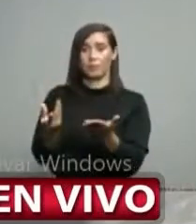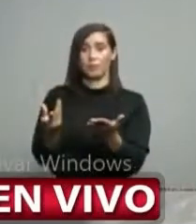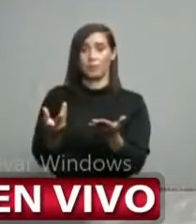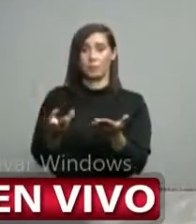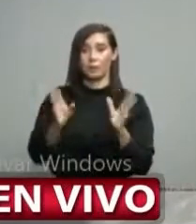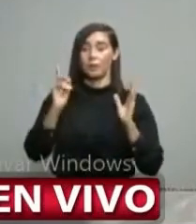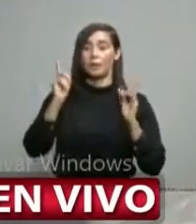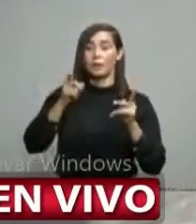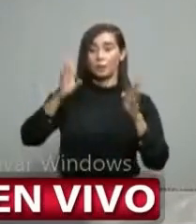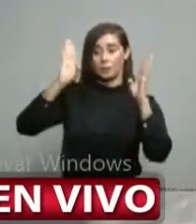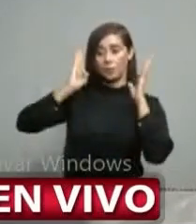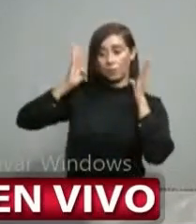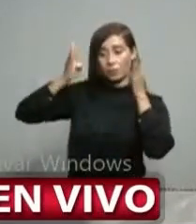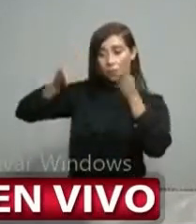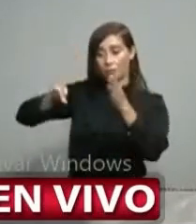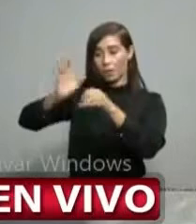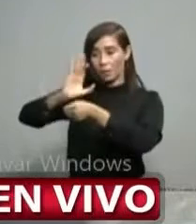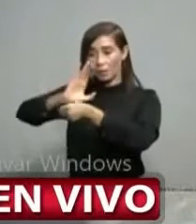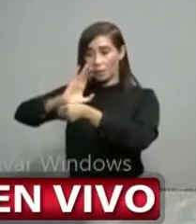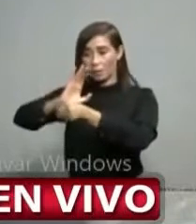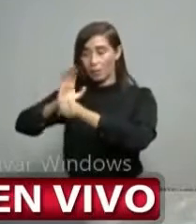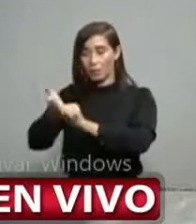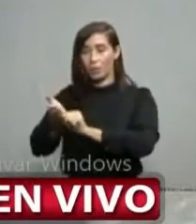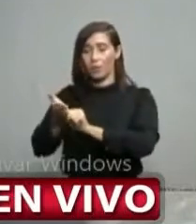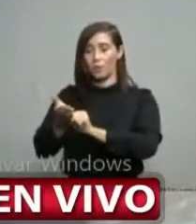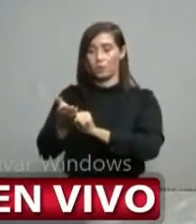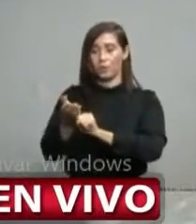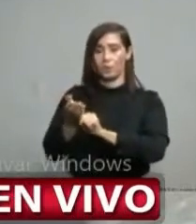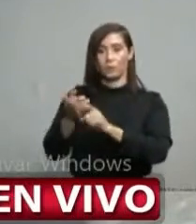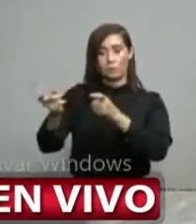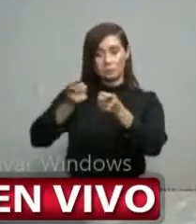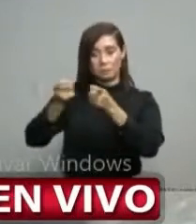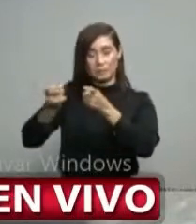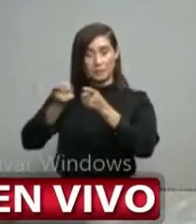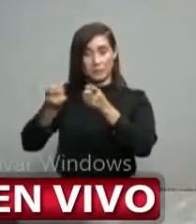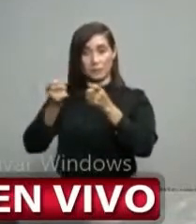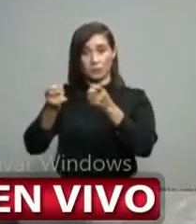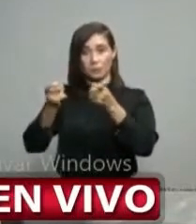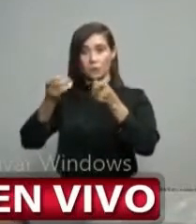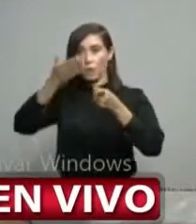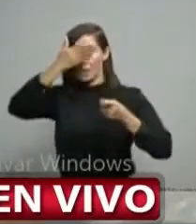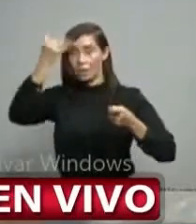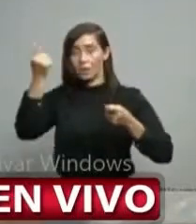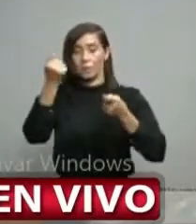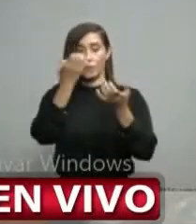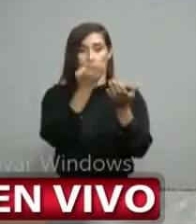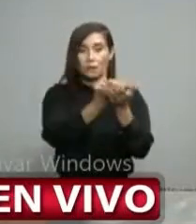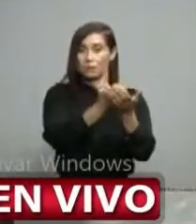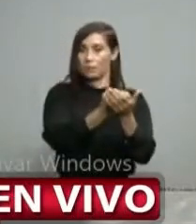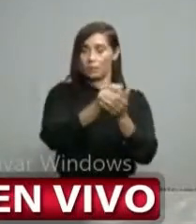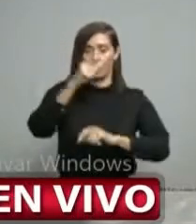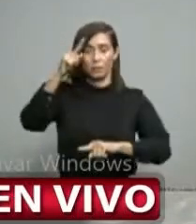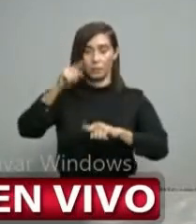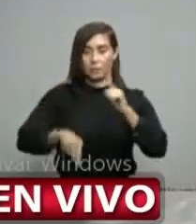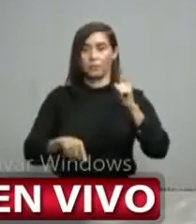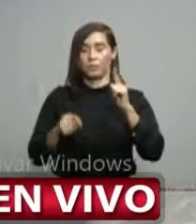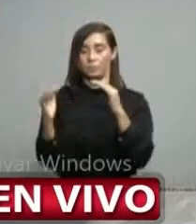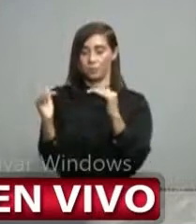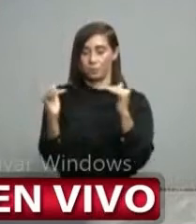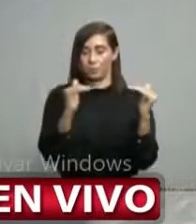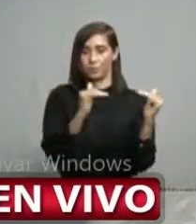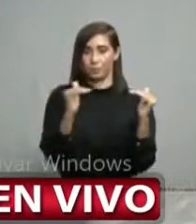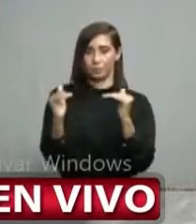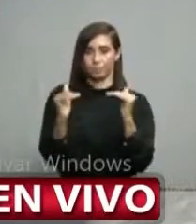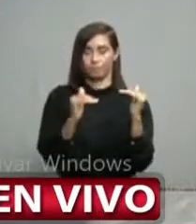exclusiva en el control de la pandemia sin contar con los elementos, digamos,